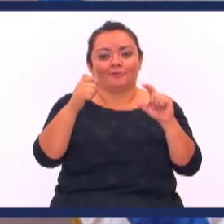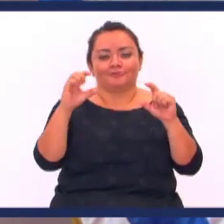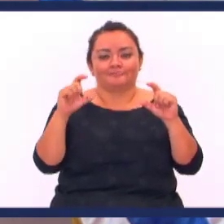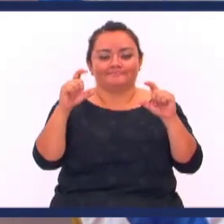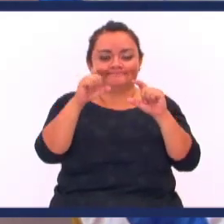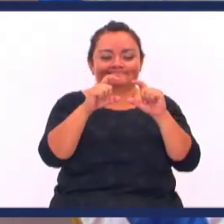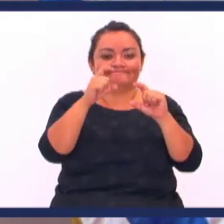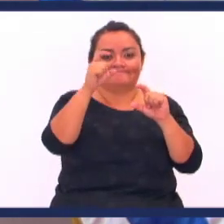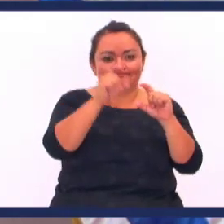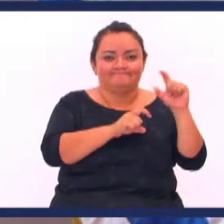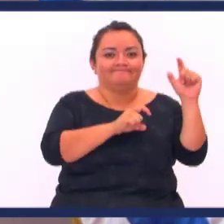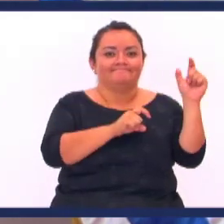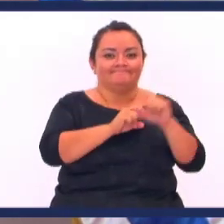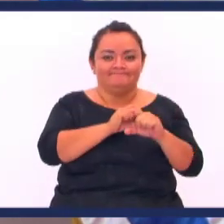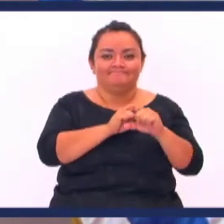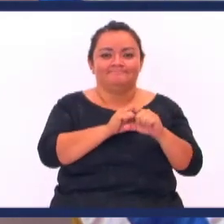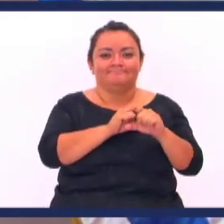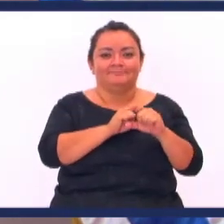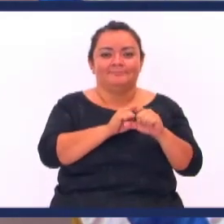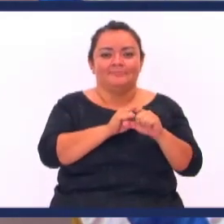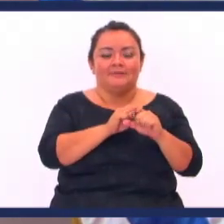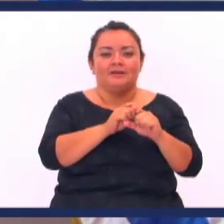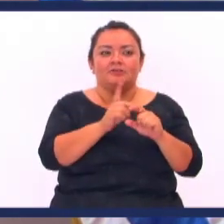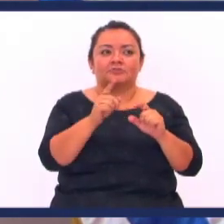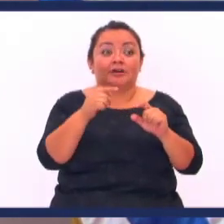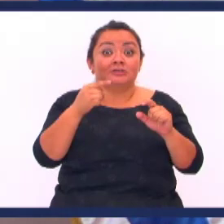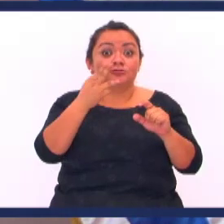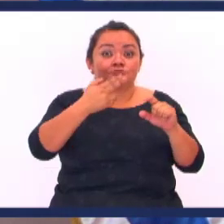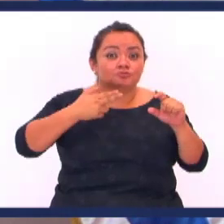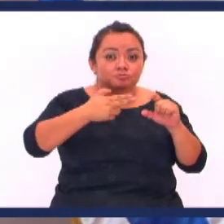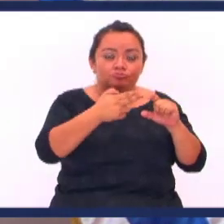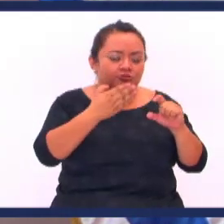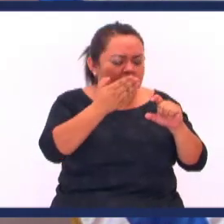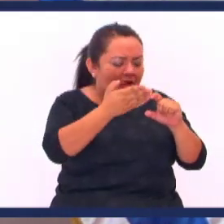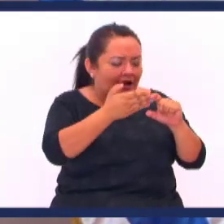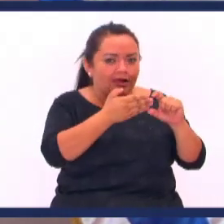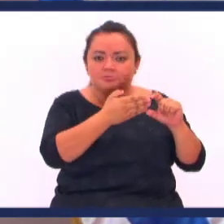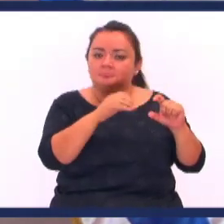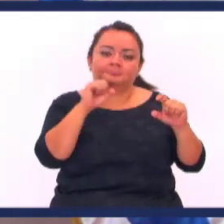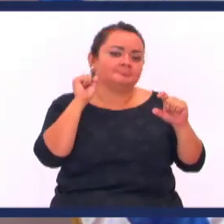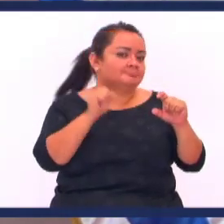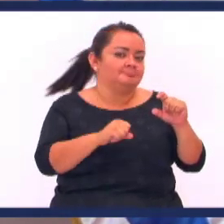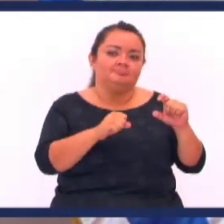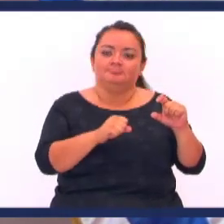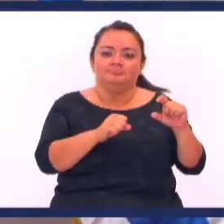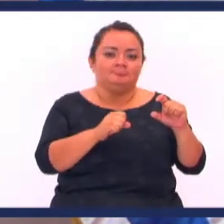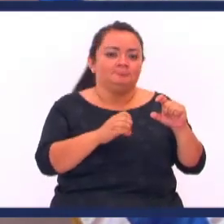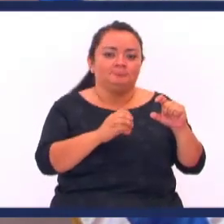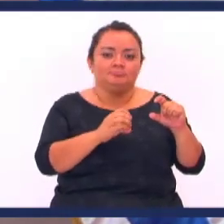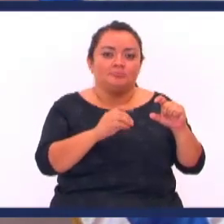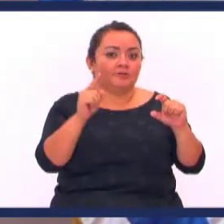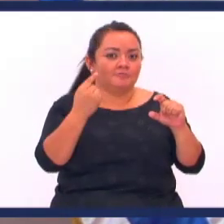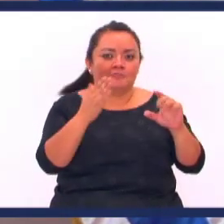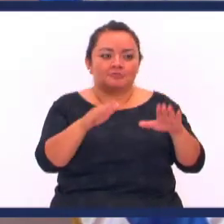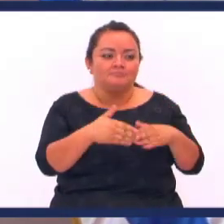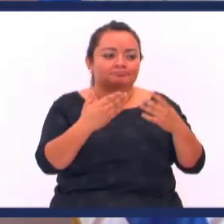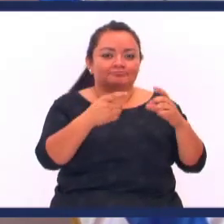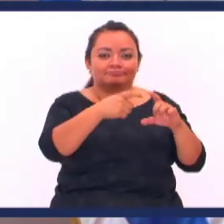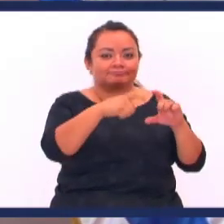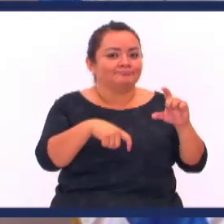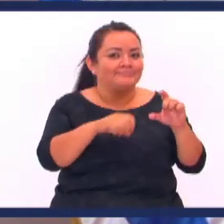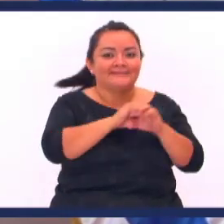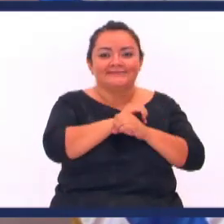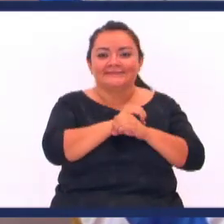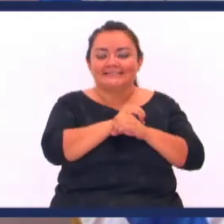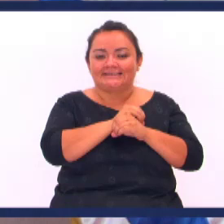No hay otro material No hay esmeril No hay piedra No hay acero No hay hierro